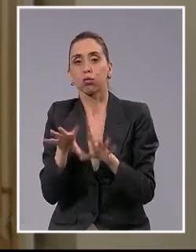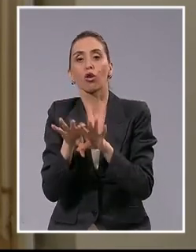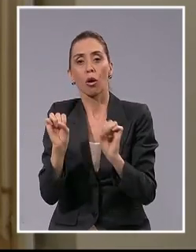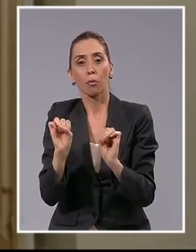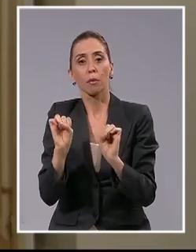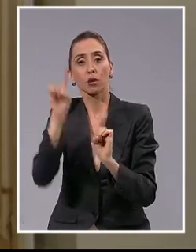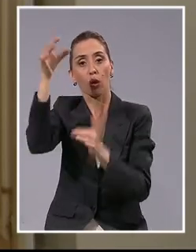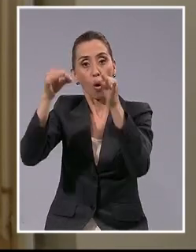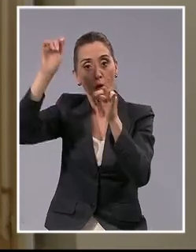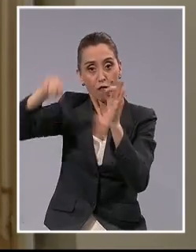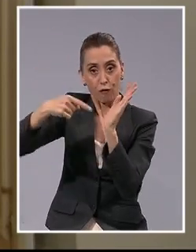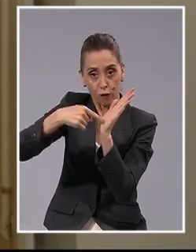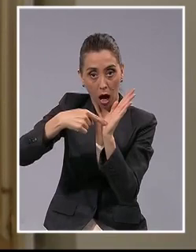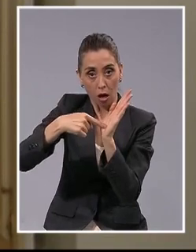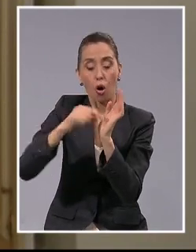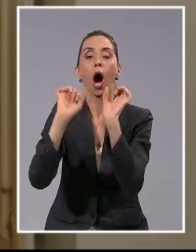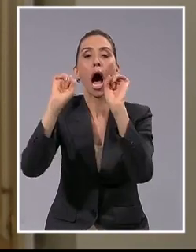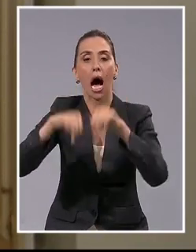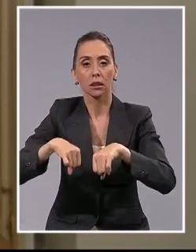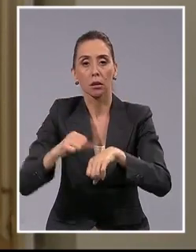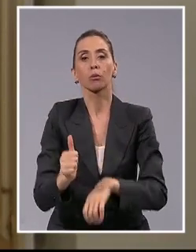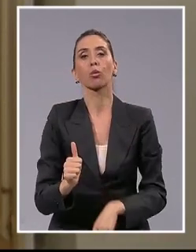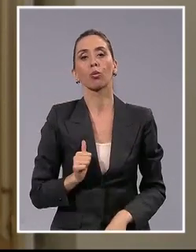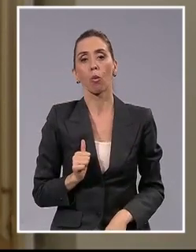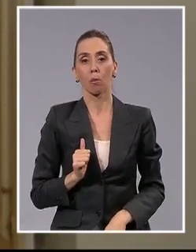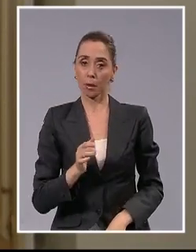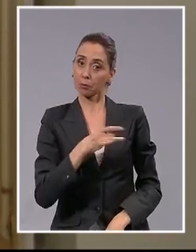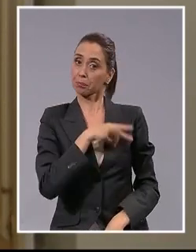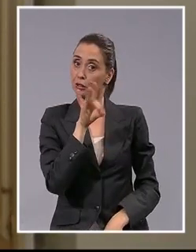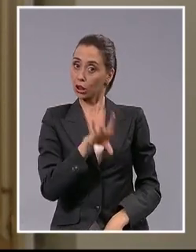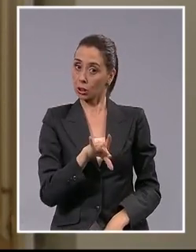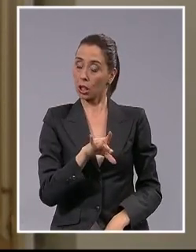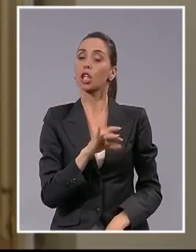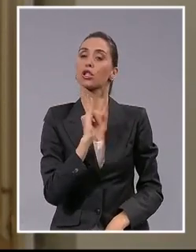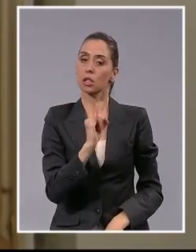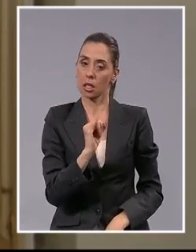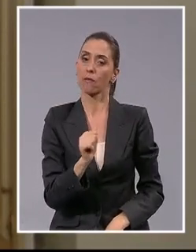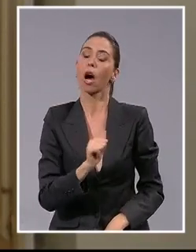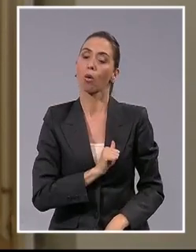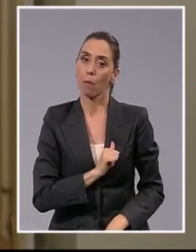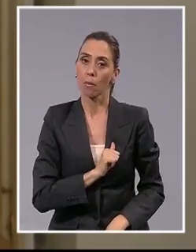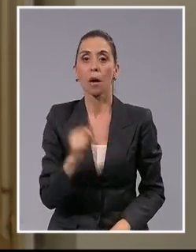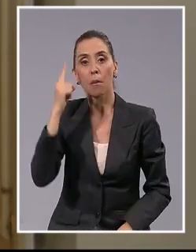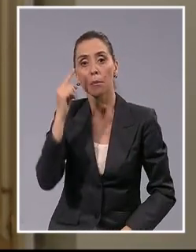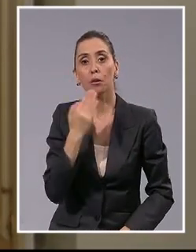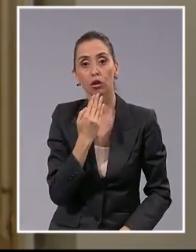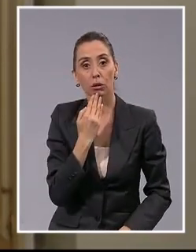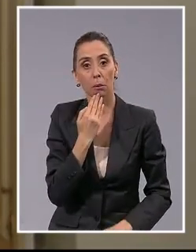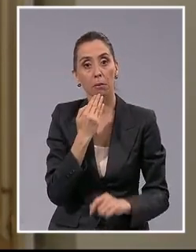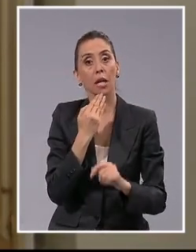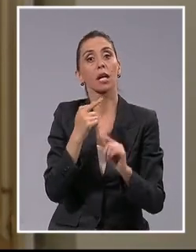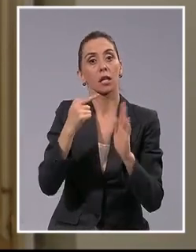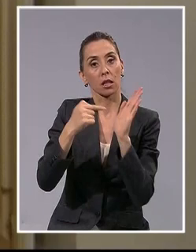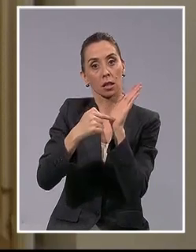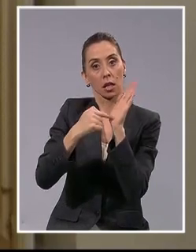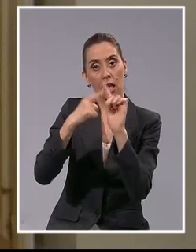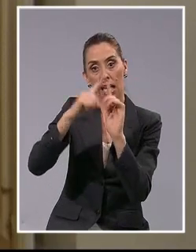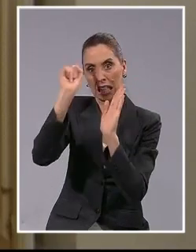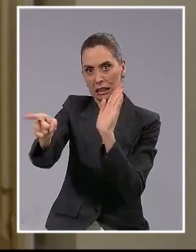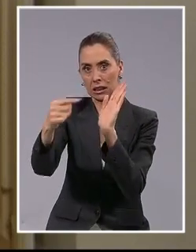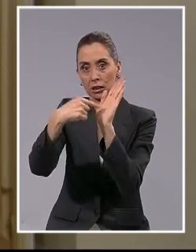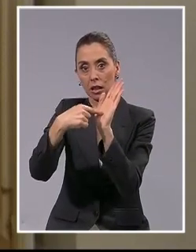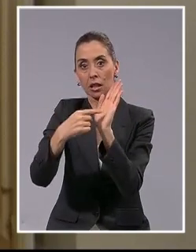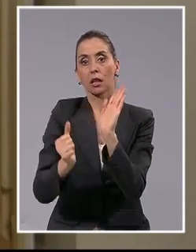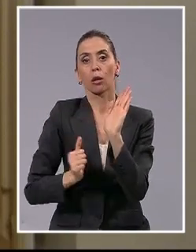aceptarlas y a cumplirlas. Chile cumplirá, pero también exigirá el cumplimiento